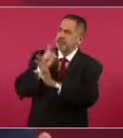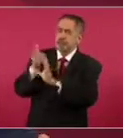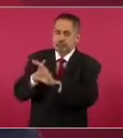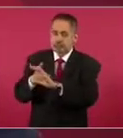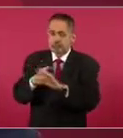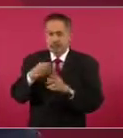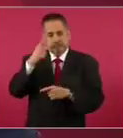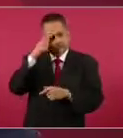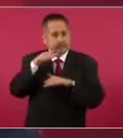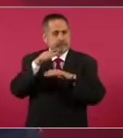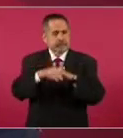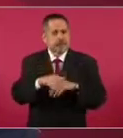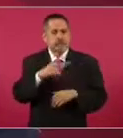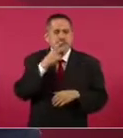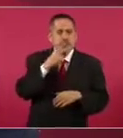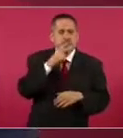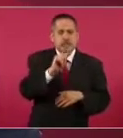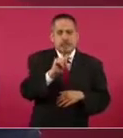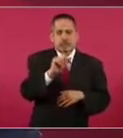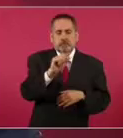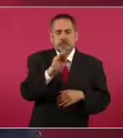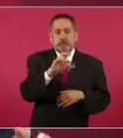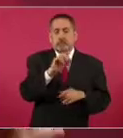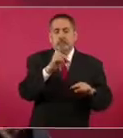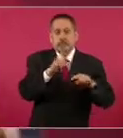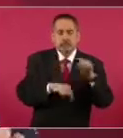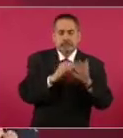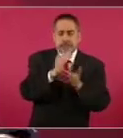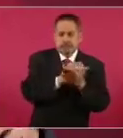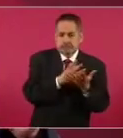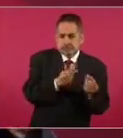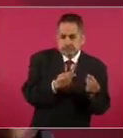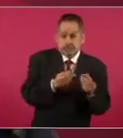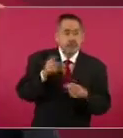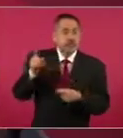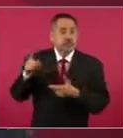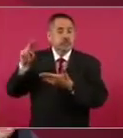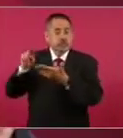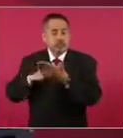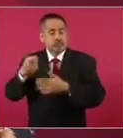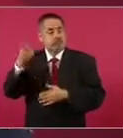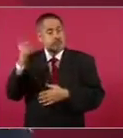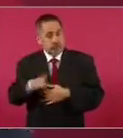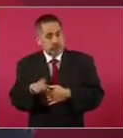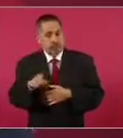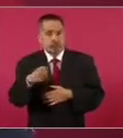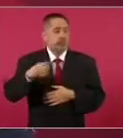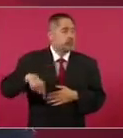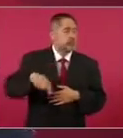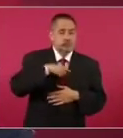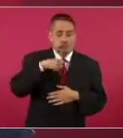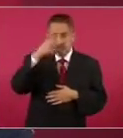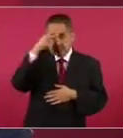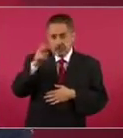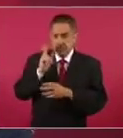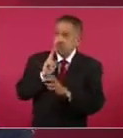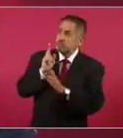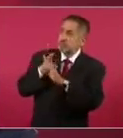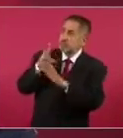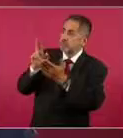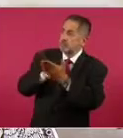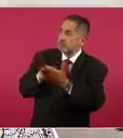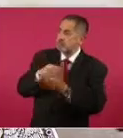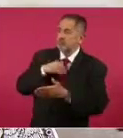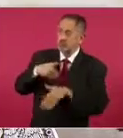convenio único en su tipo, porque es un convenio que es vinculante, es decir, obliga a las partes firmantes a cumplirlo.